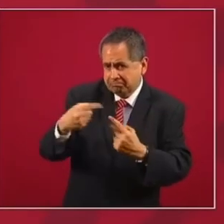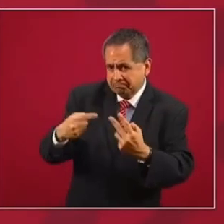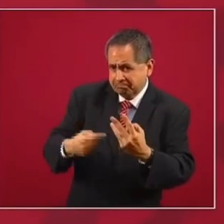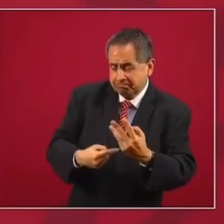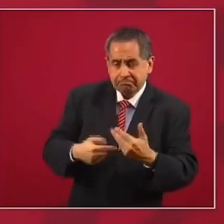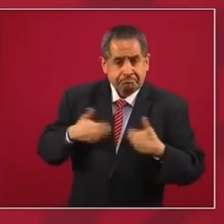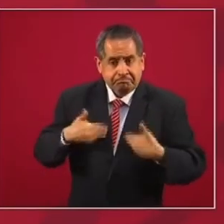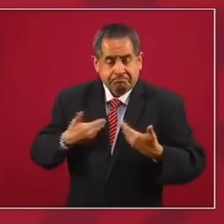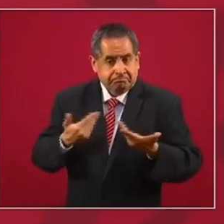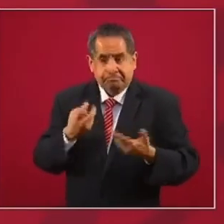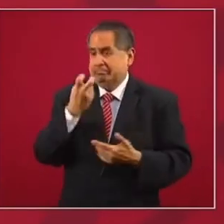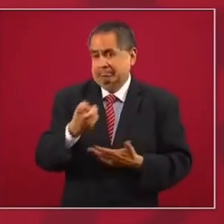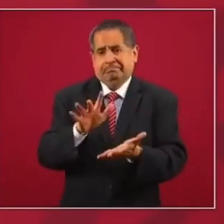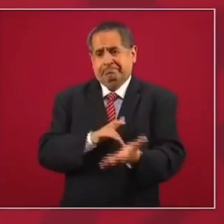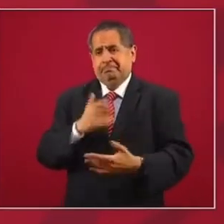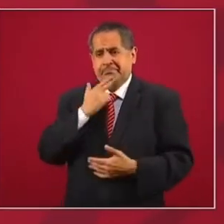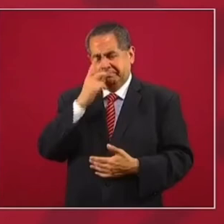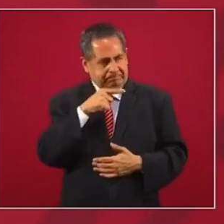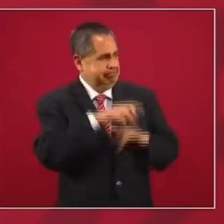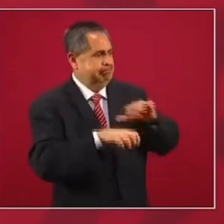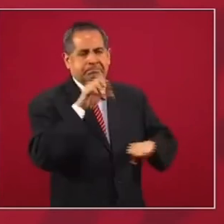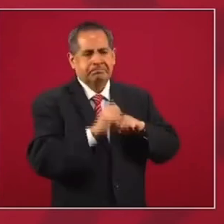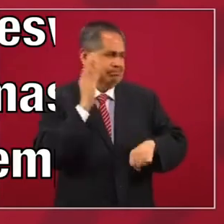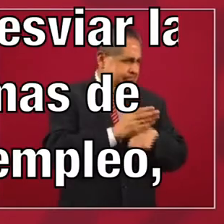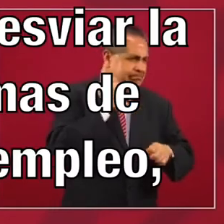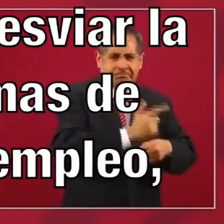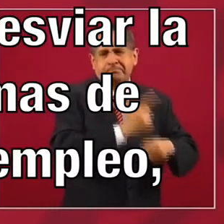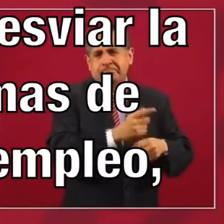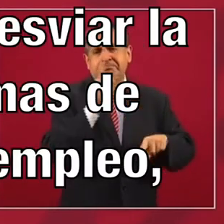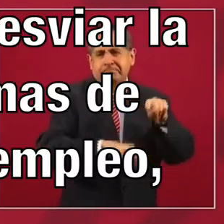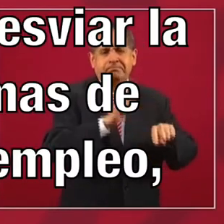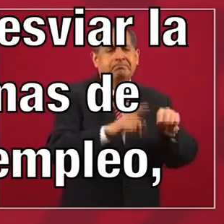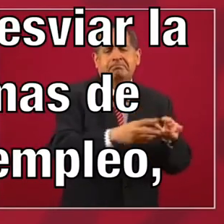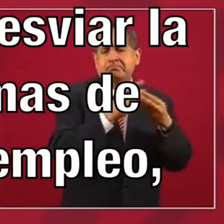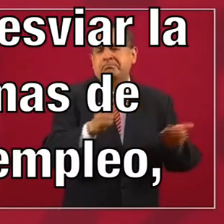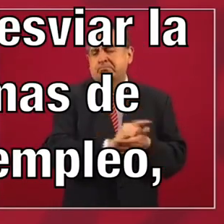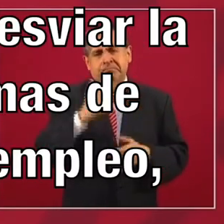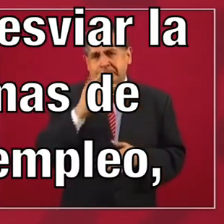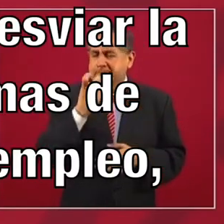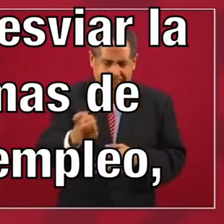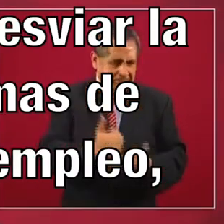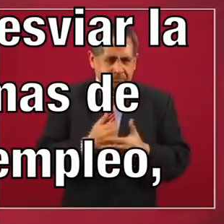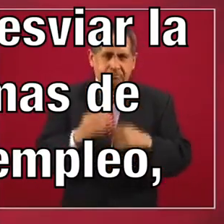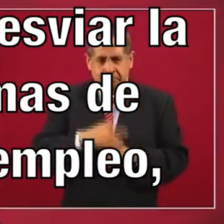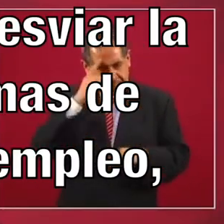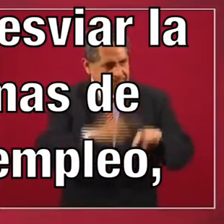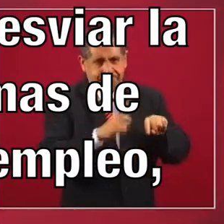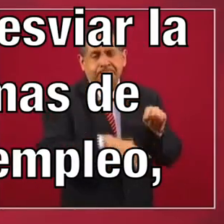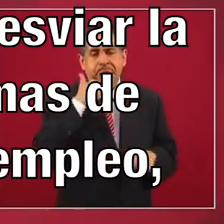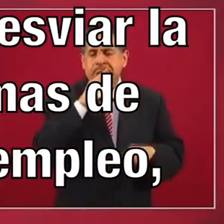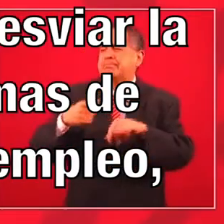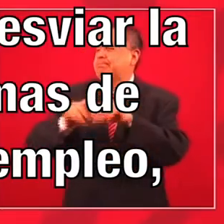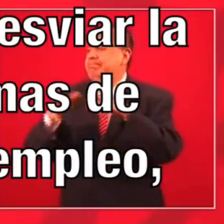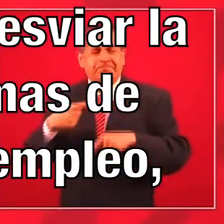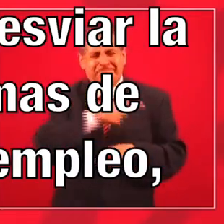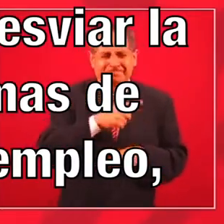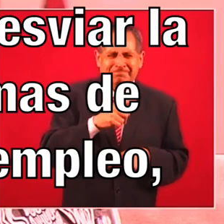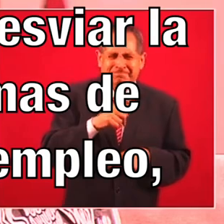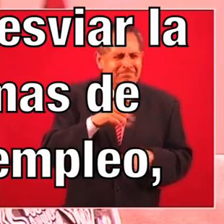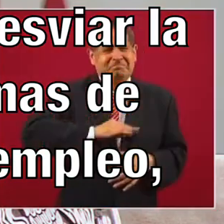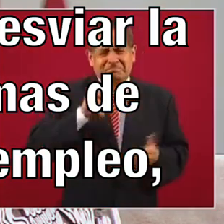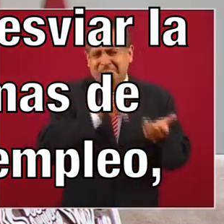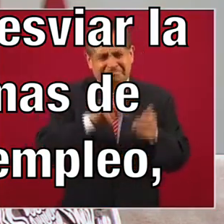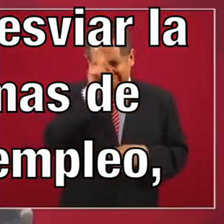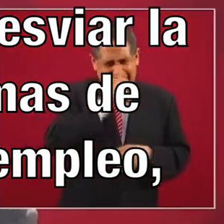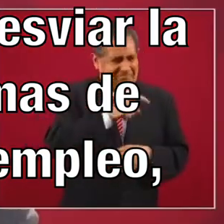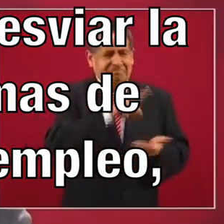Es de mucha utilidad pública, porque ayuda a purificar la vida pública, a limpiar de corrupción a México. Es el principal problema